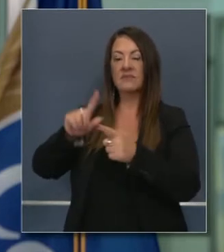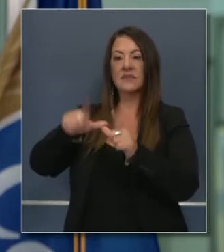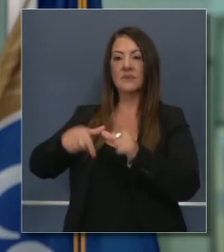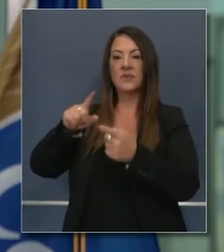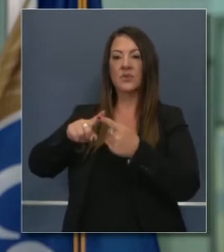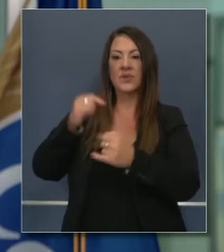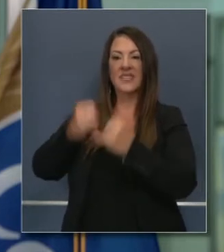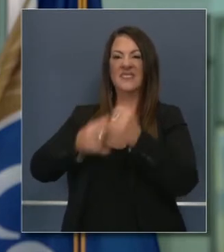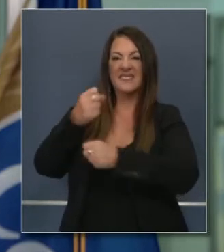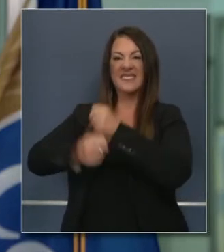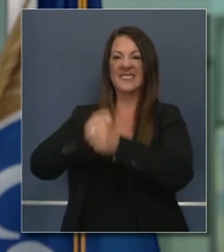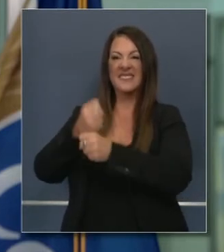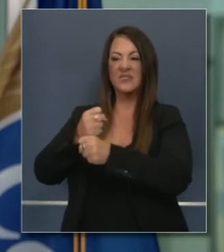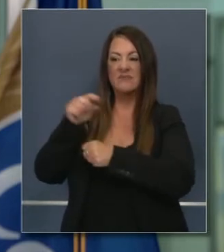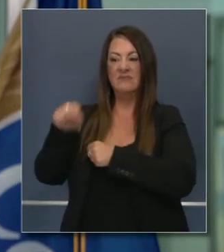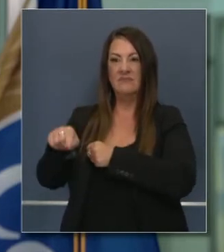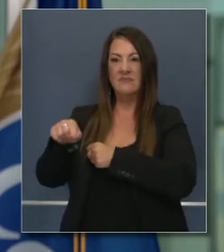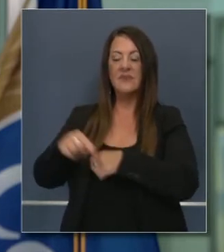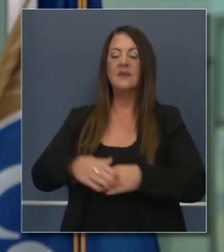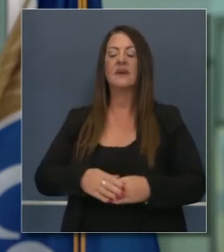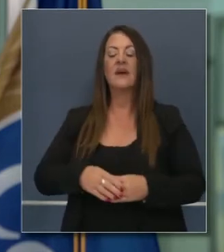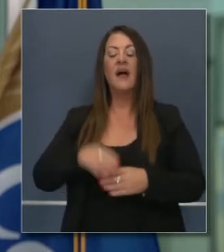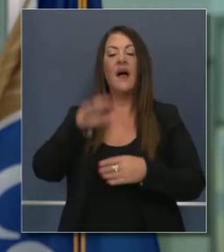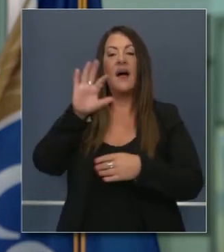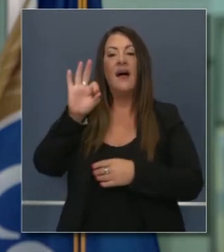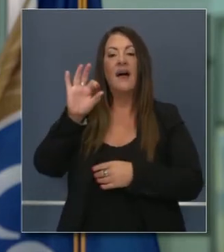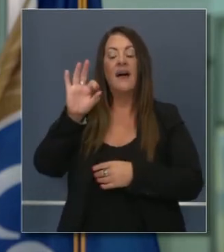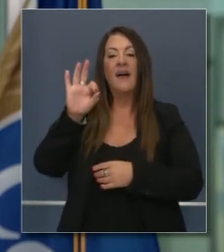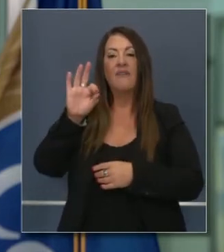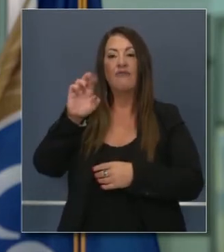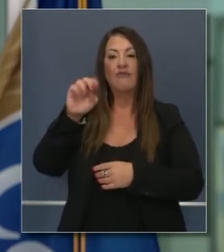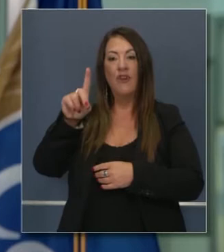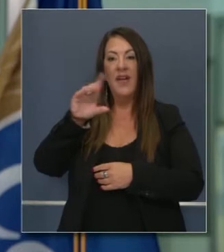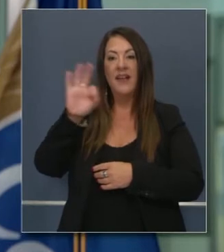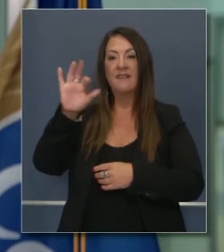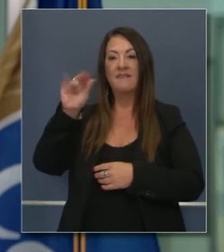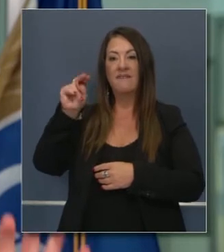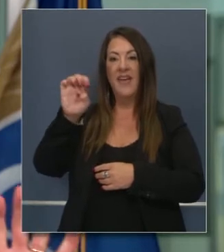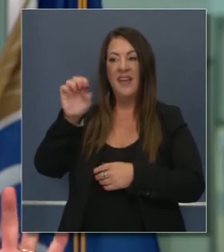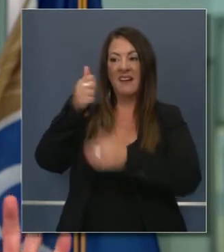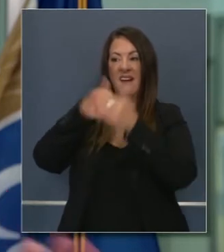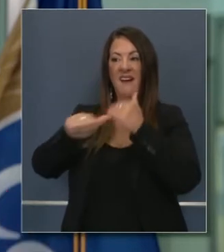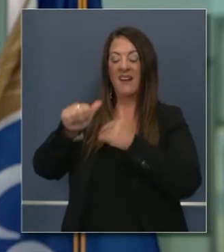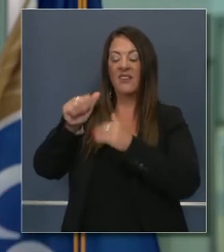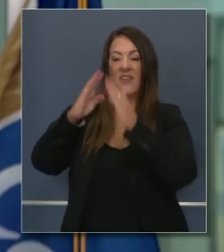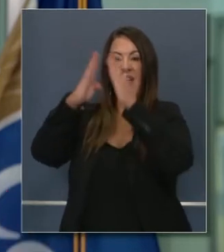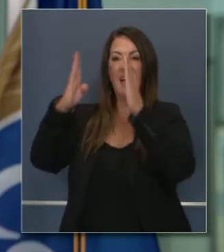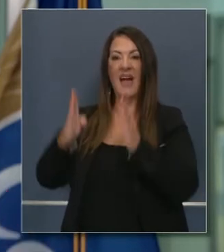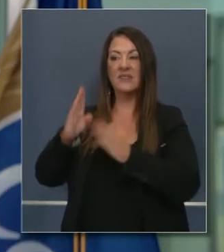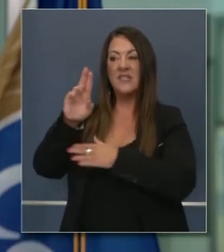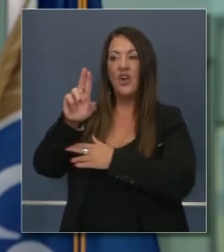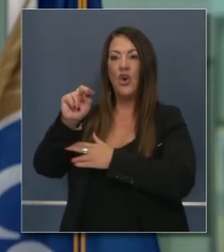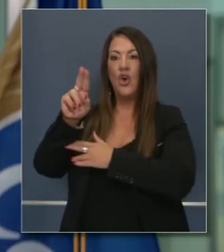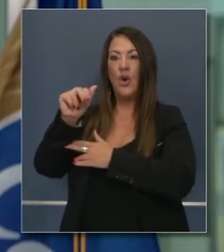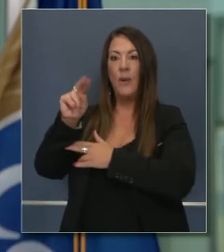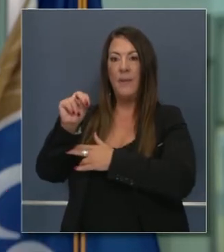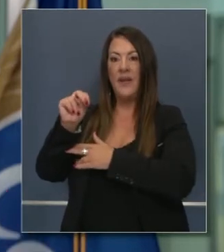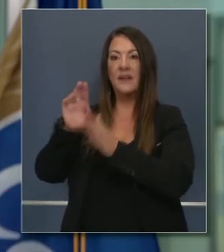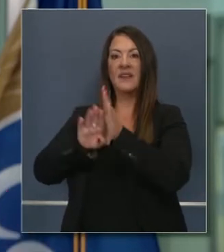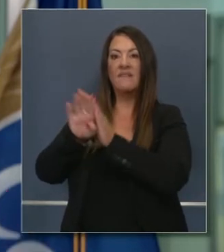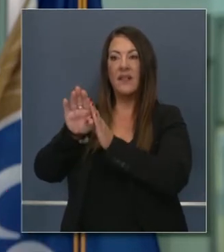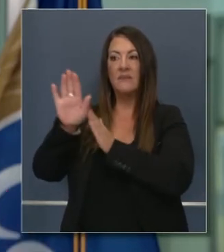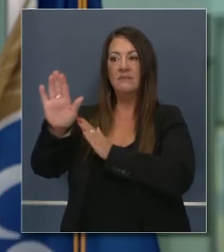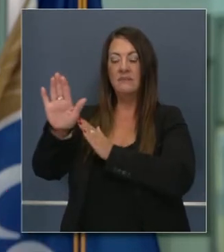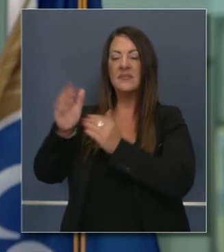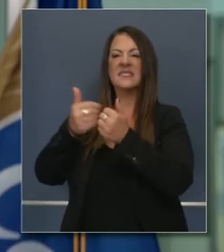La referencia a Fannie Mae y Ferry Mae, el desarrollo o la oficina de desarrollo